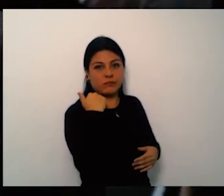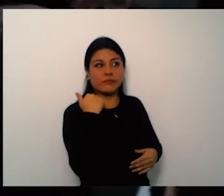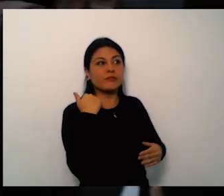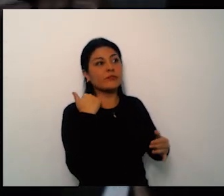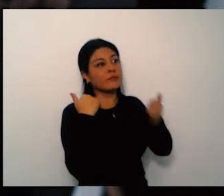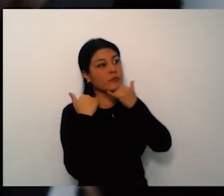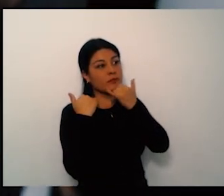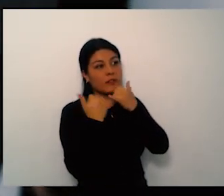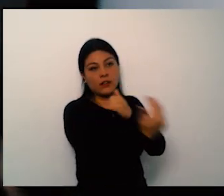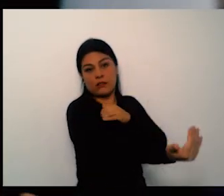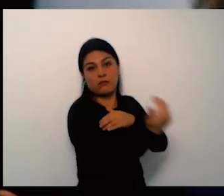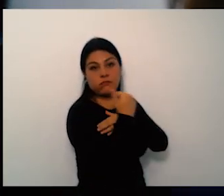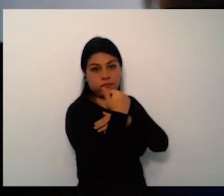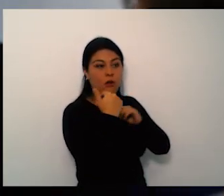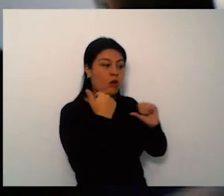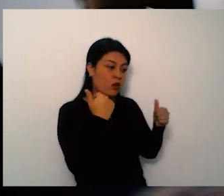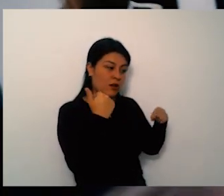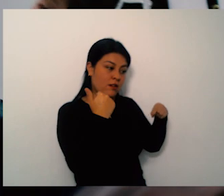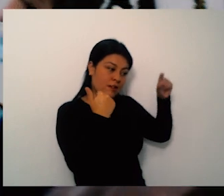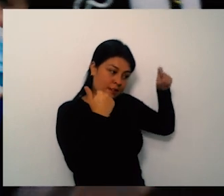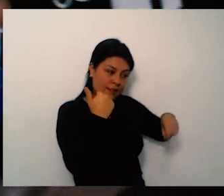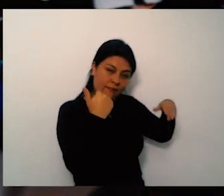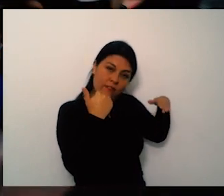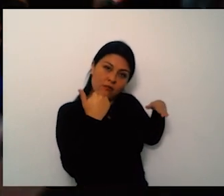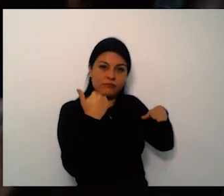sí bueno nuevas